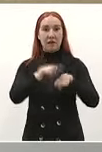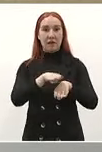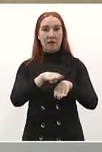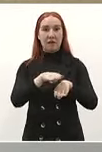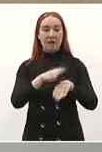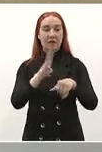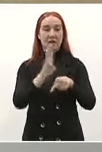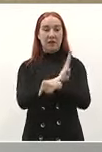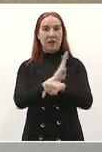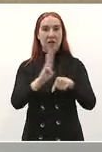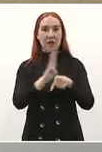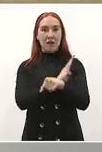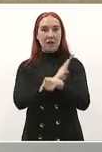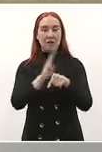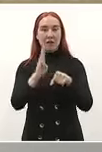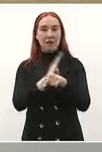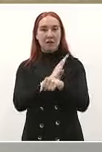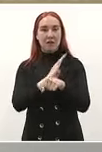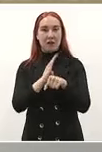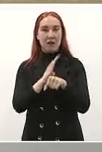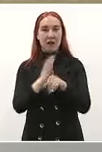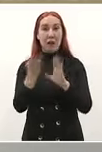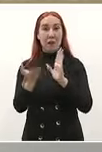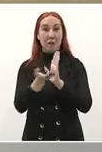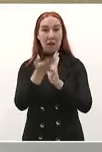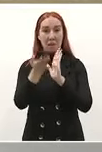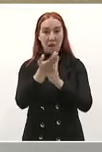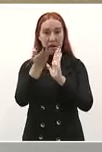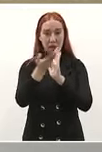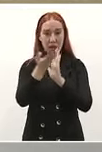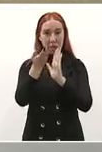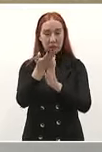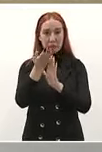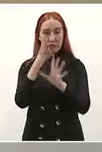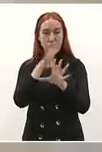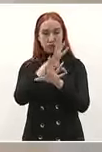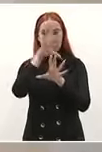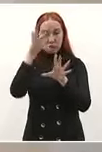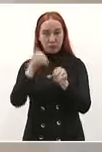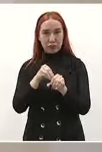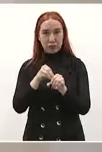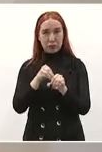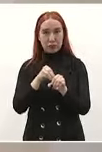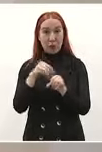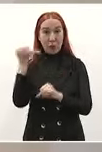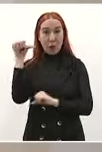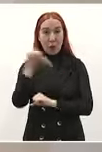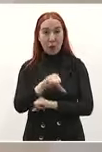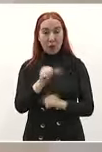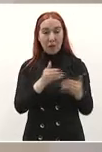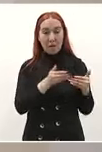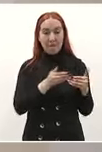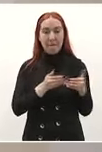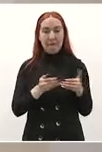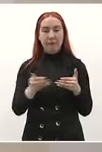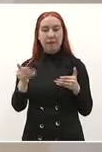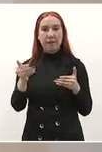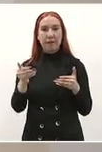se tienen construidas hasta el día de hoy ya